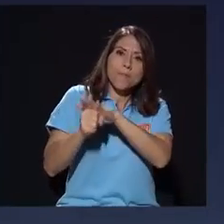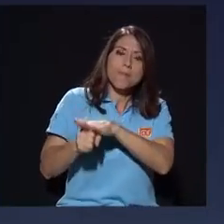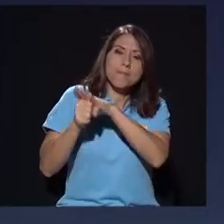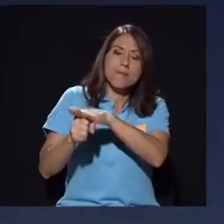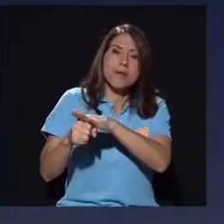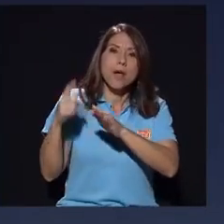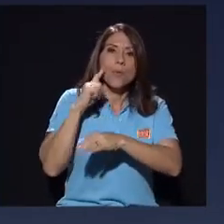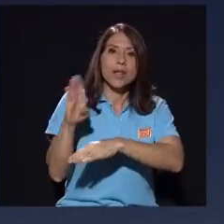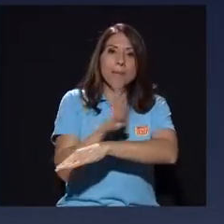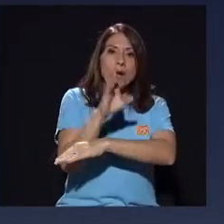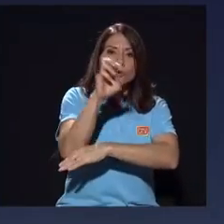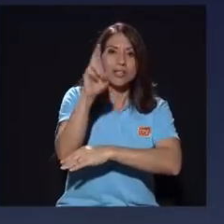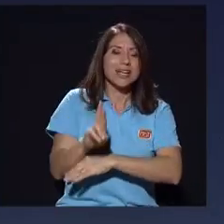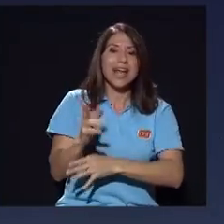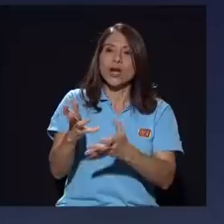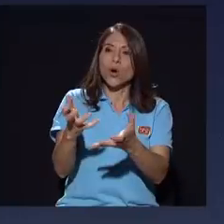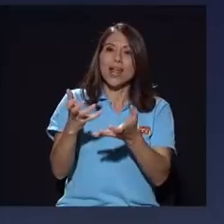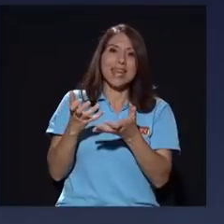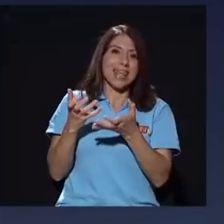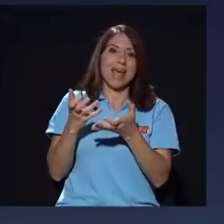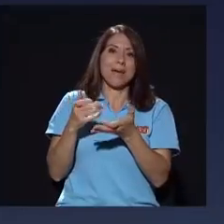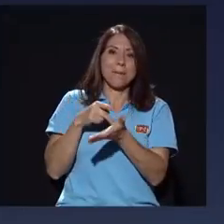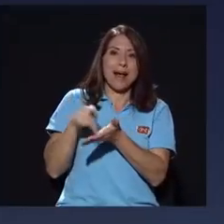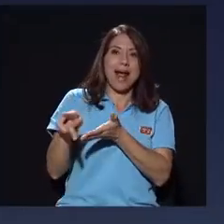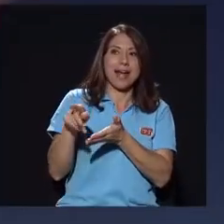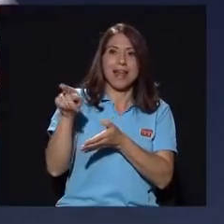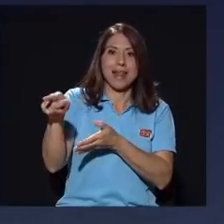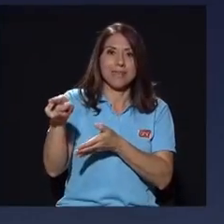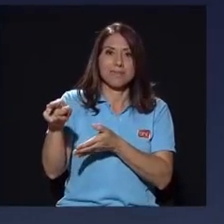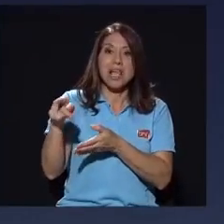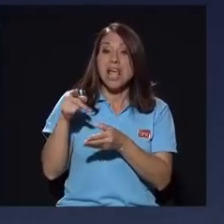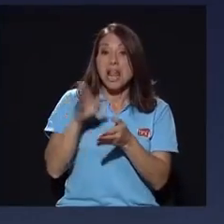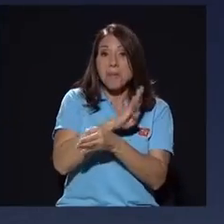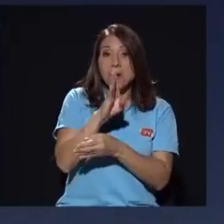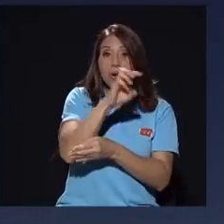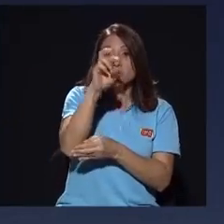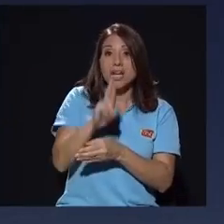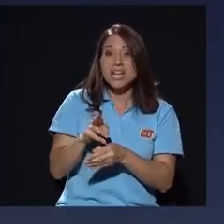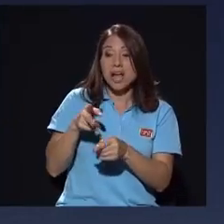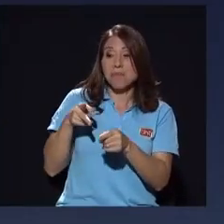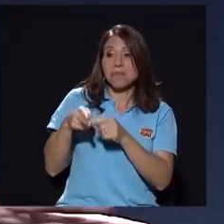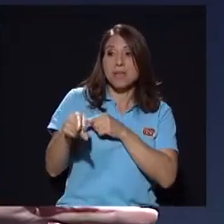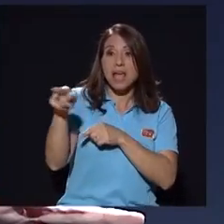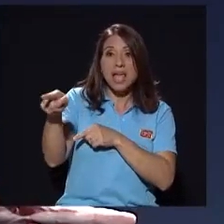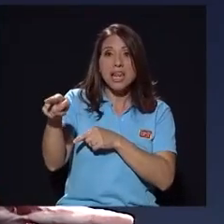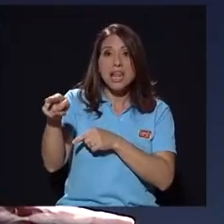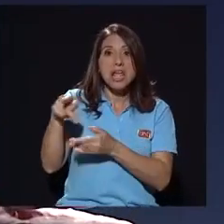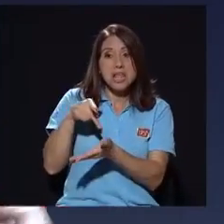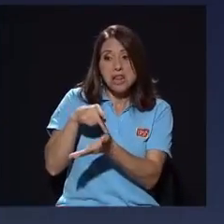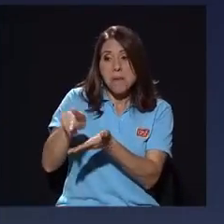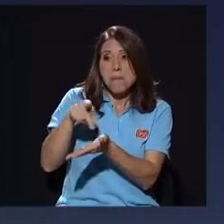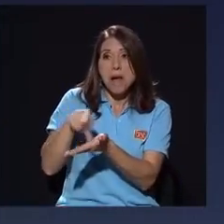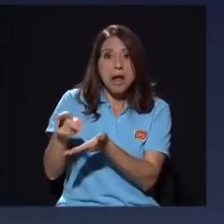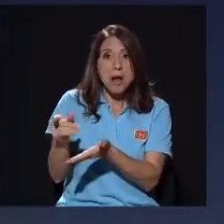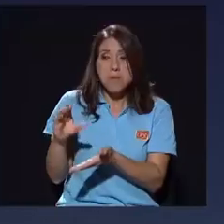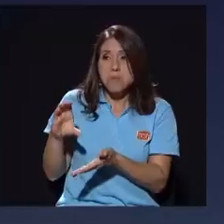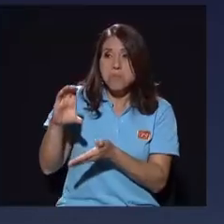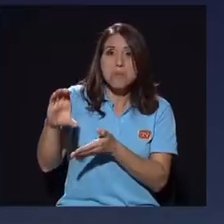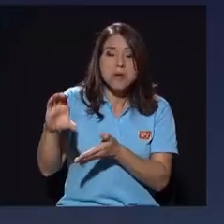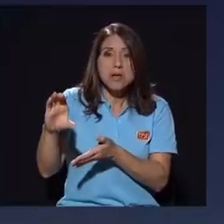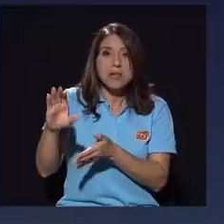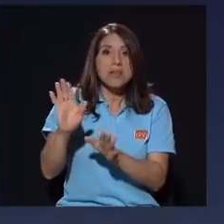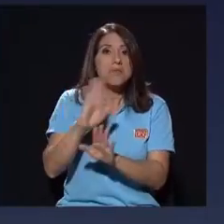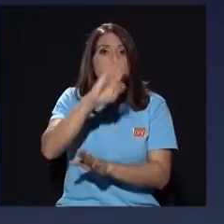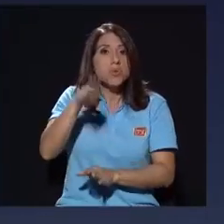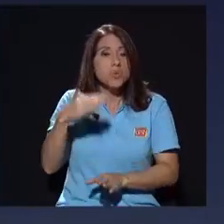no quería pagarle las prestaciones. El Banco de Costa Rica despedía a este tipo, le pagaba sus prestaciones, nunca nos enteramos de nada. Se reparte todo el dinero y sigue